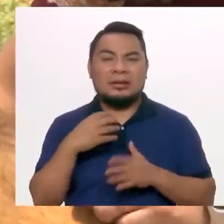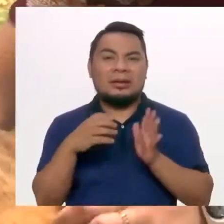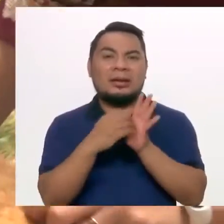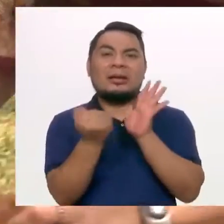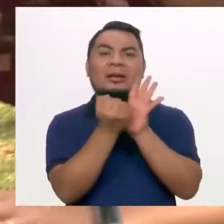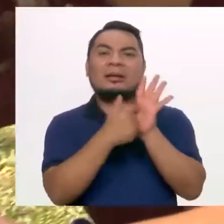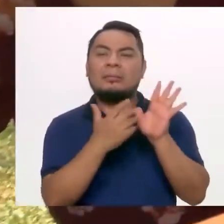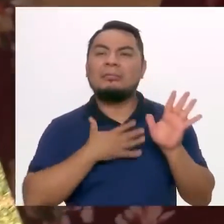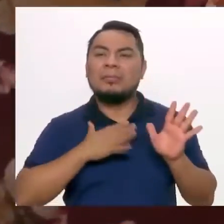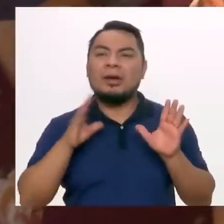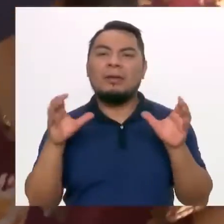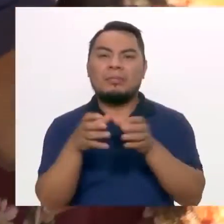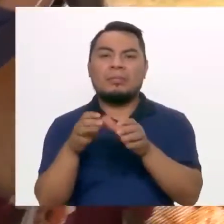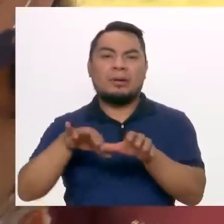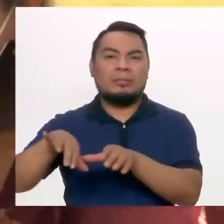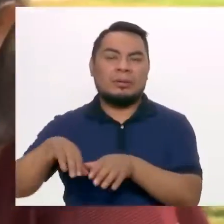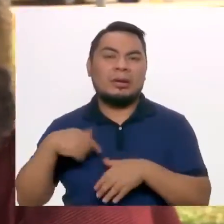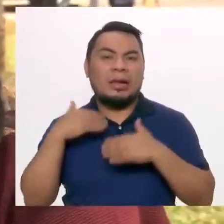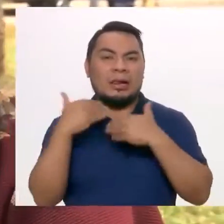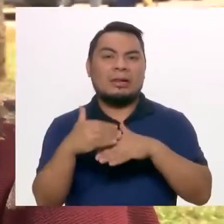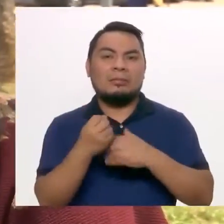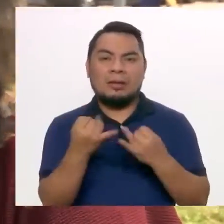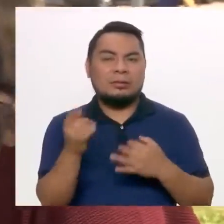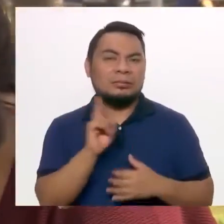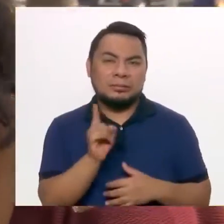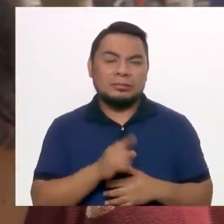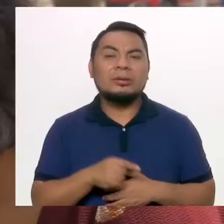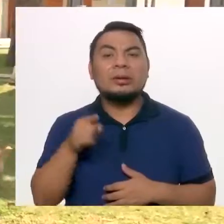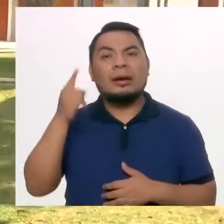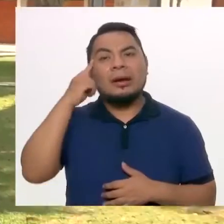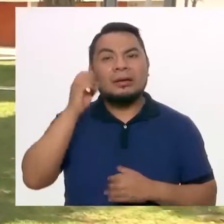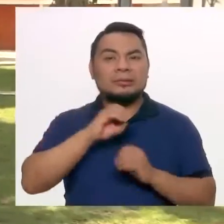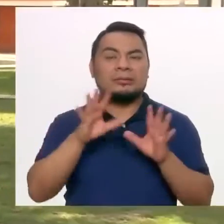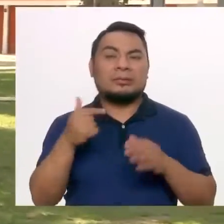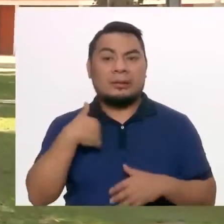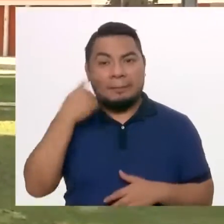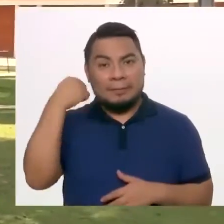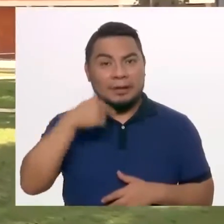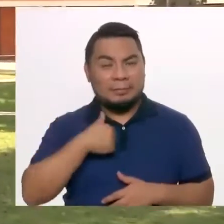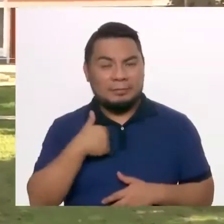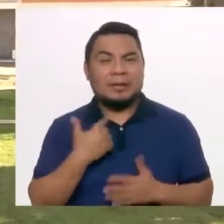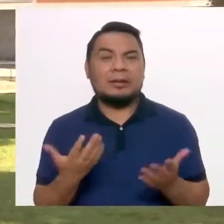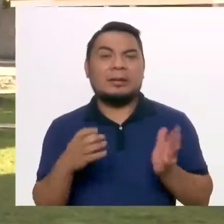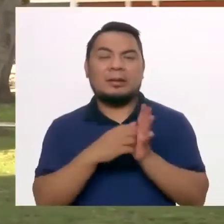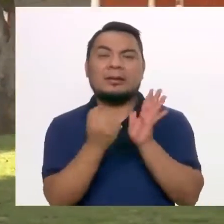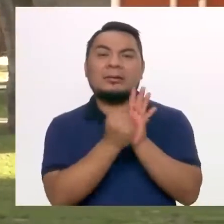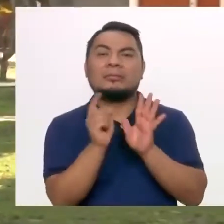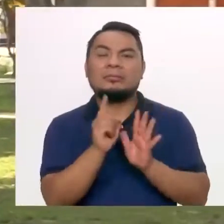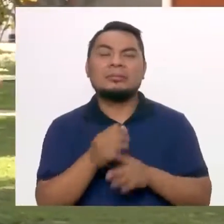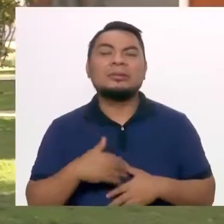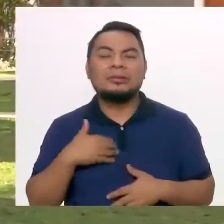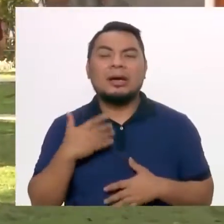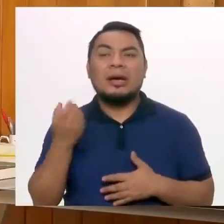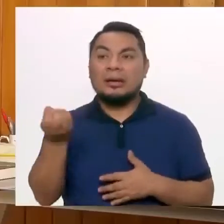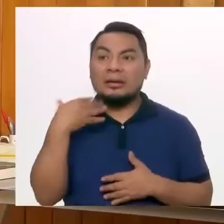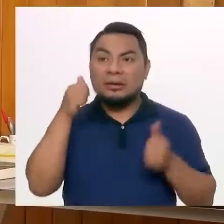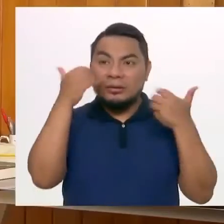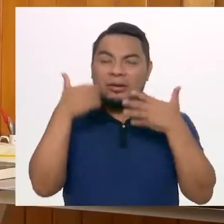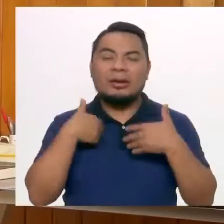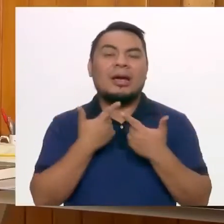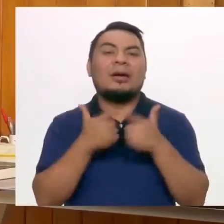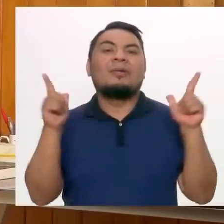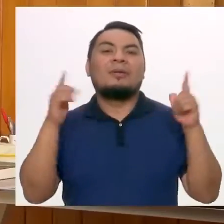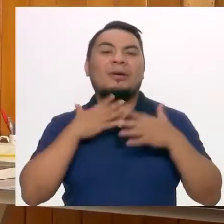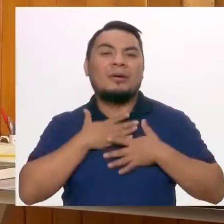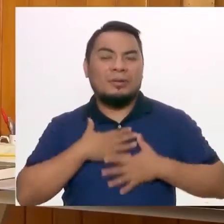tener una etiqueta o quedarte o limitarte de alguna forma, pero, de hecho, para mí no fue tanto como una limitación, sino como una liberación.